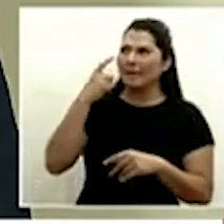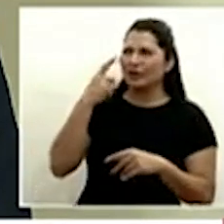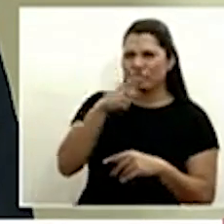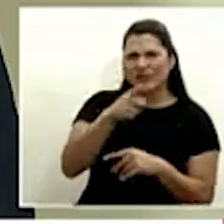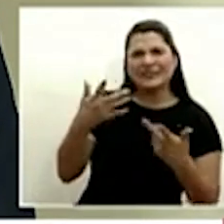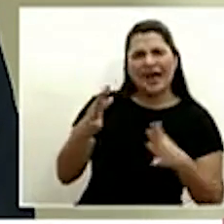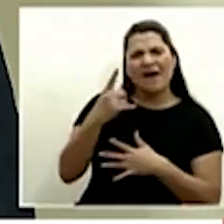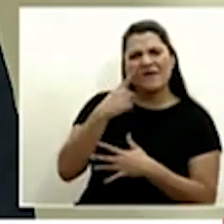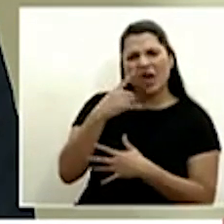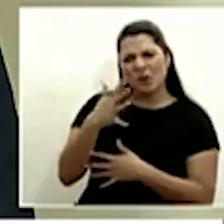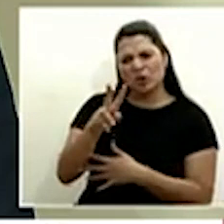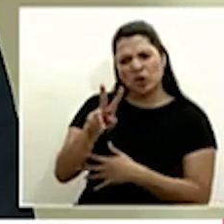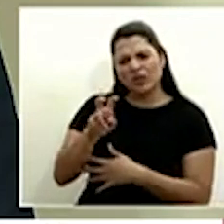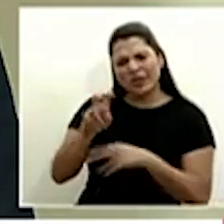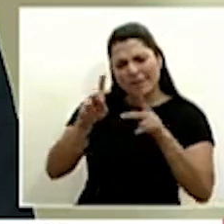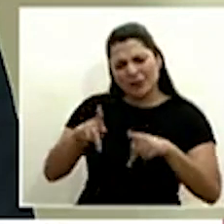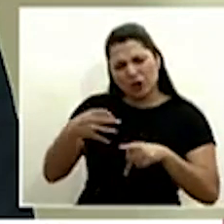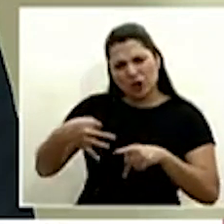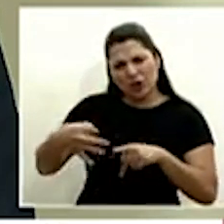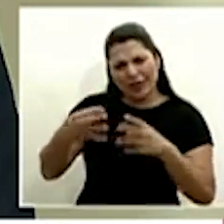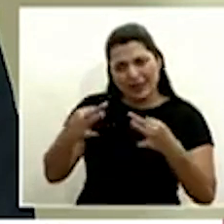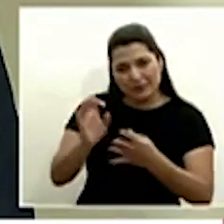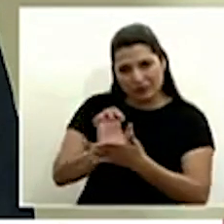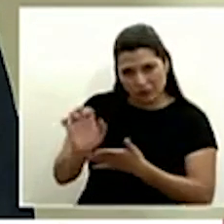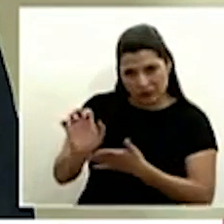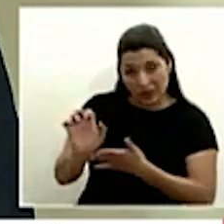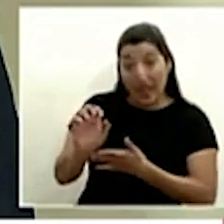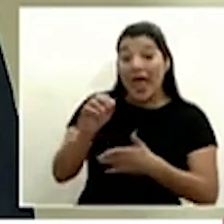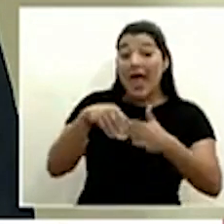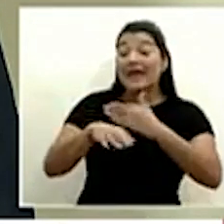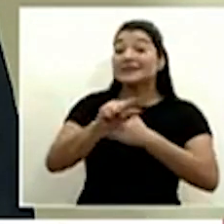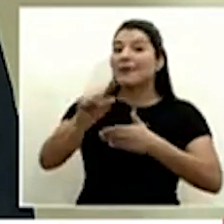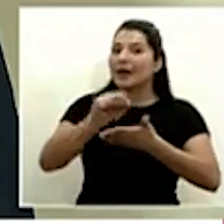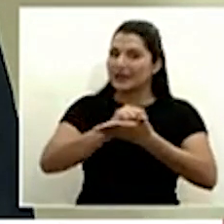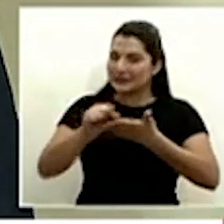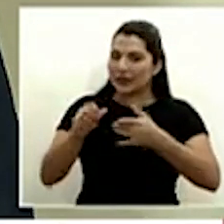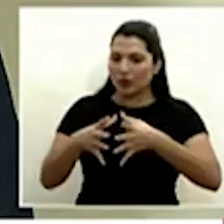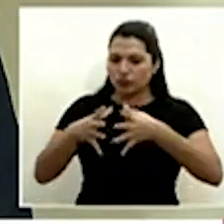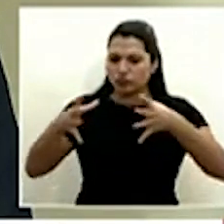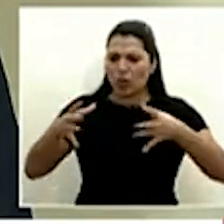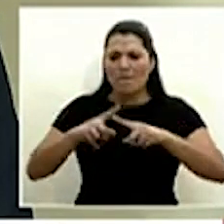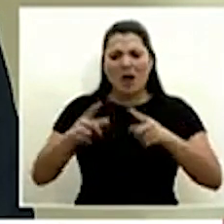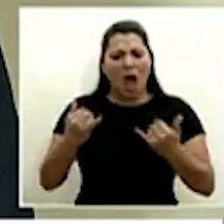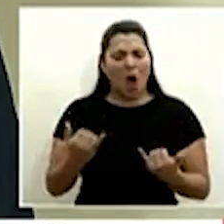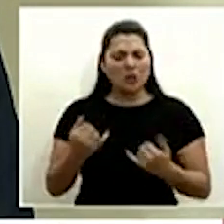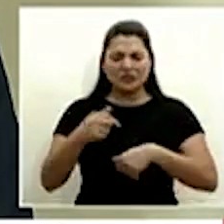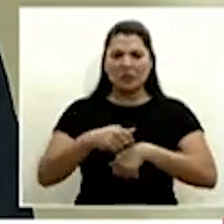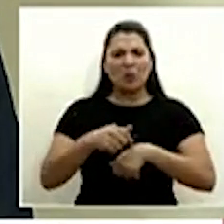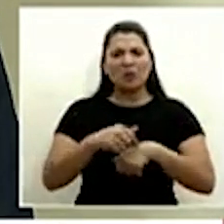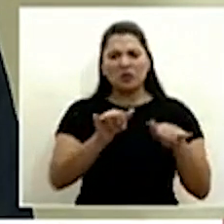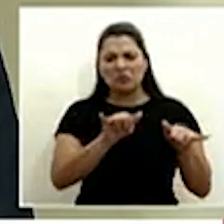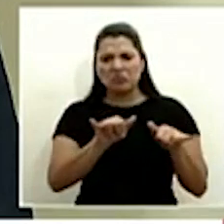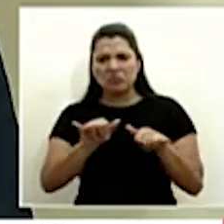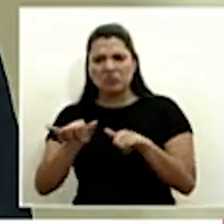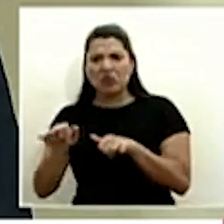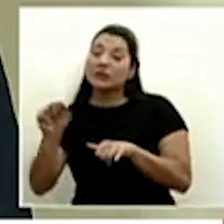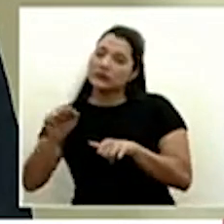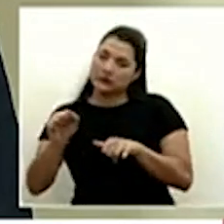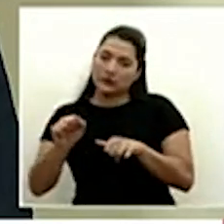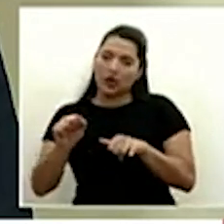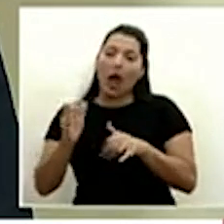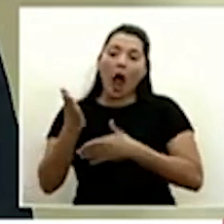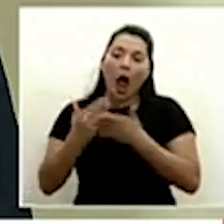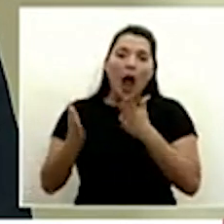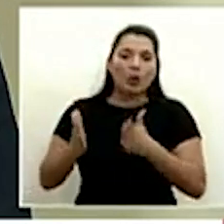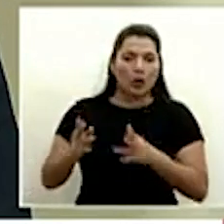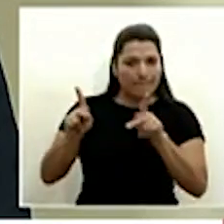mal no recuerdo un aumento yo podría decir que en este momento hay un estándar y si hay personas que están tratando de ingresar no voy a decir